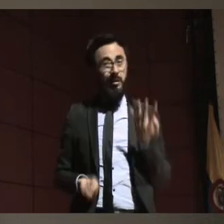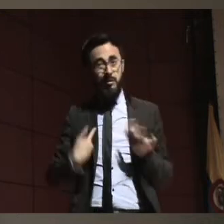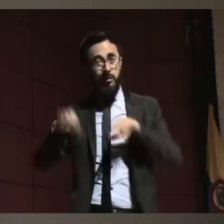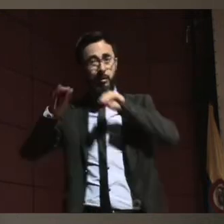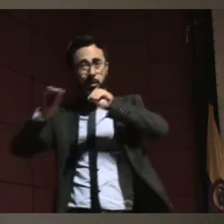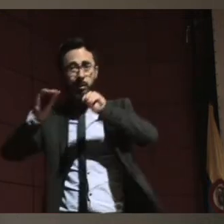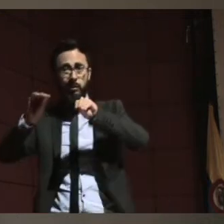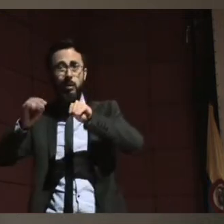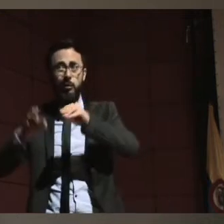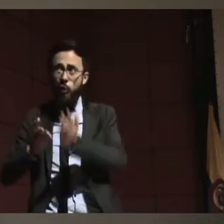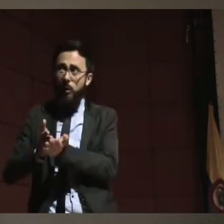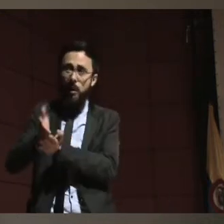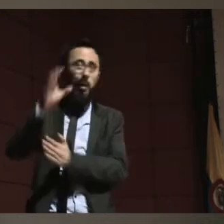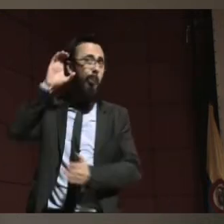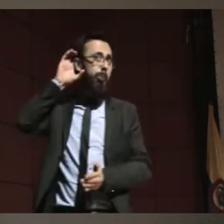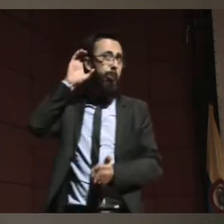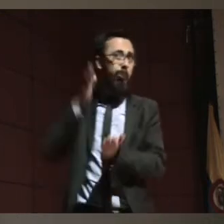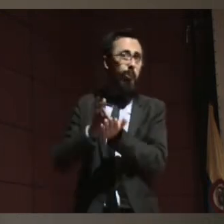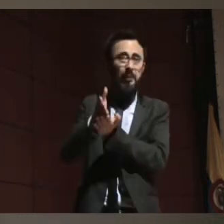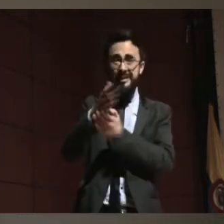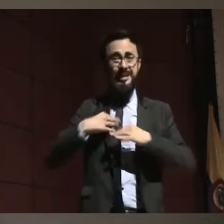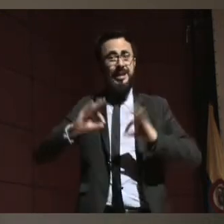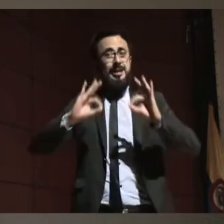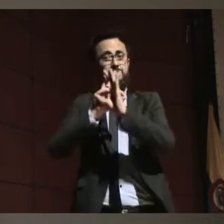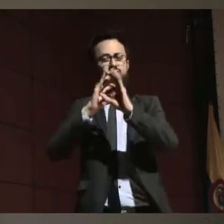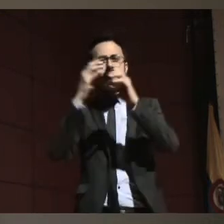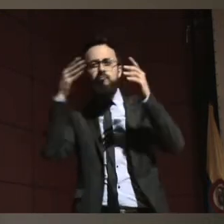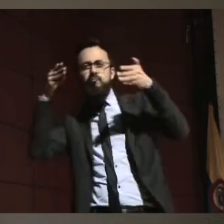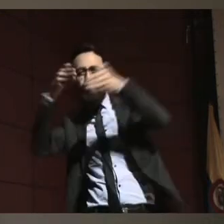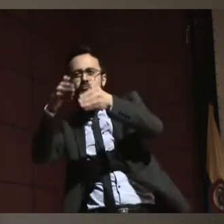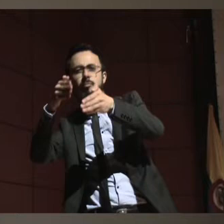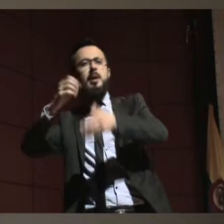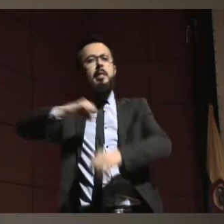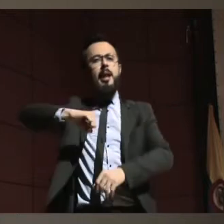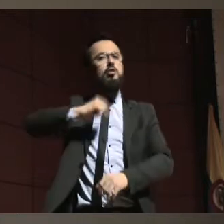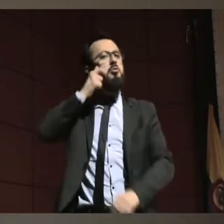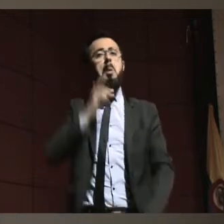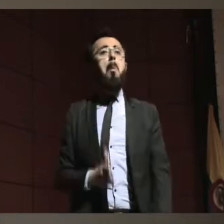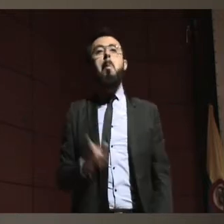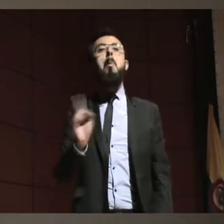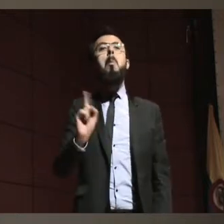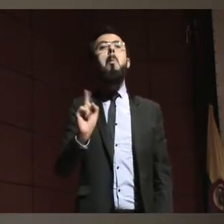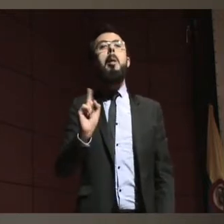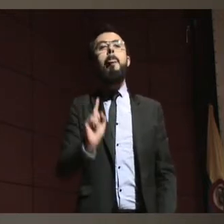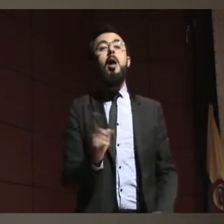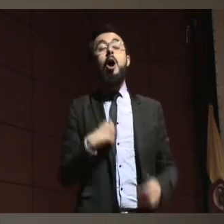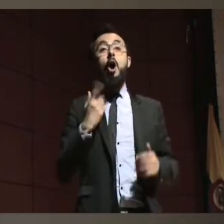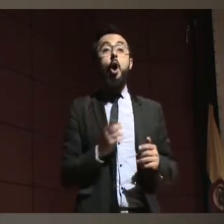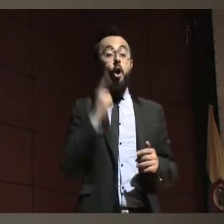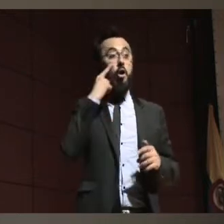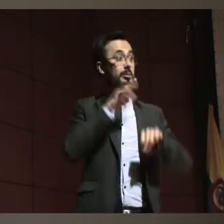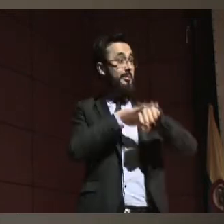atención mucho en esto porque el tema no es solamente jurídico, el tema es de los derechos humanos.